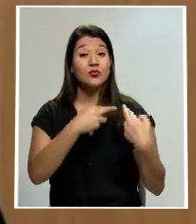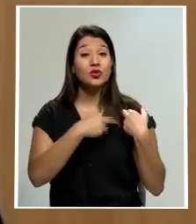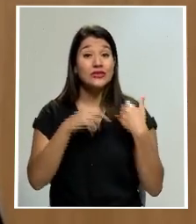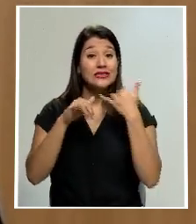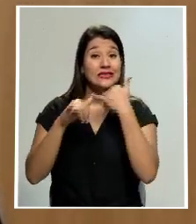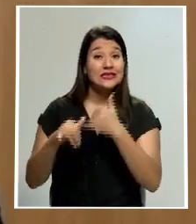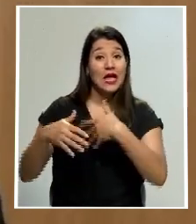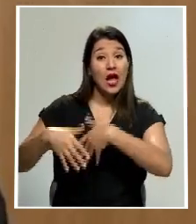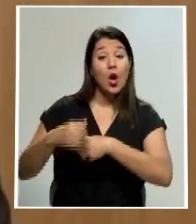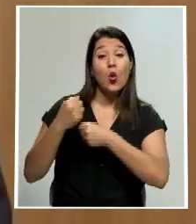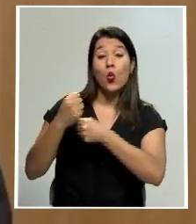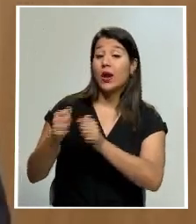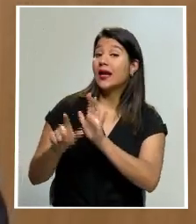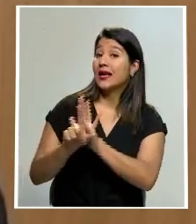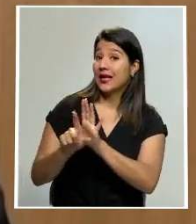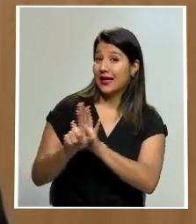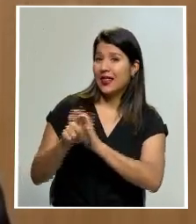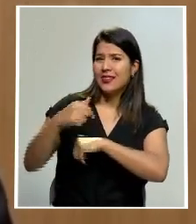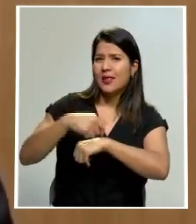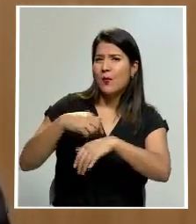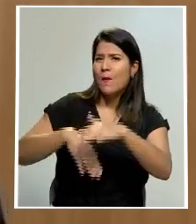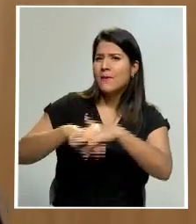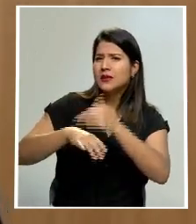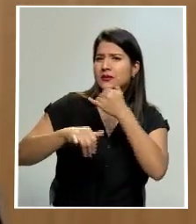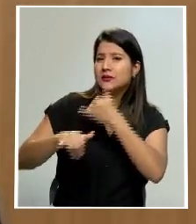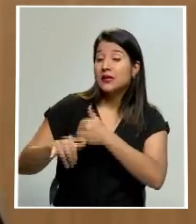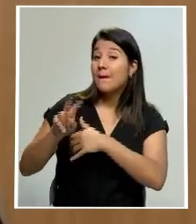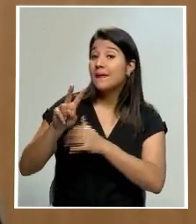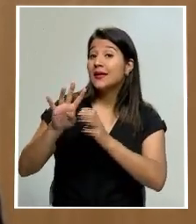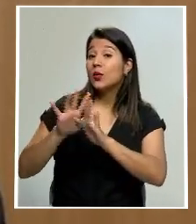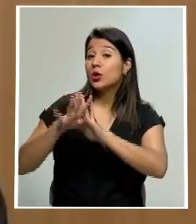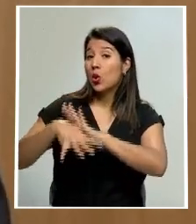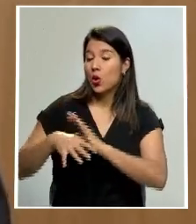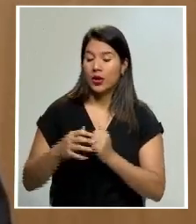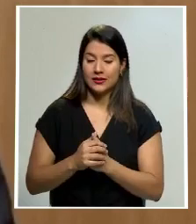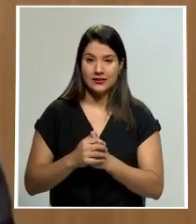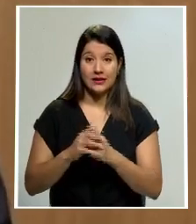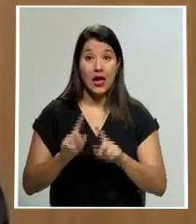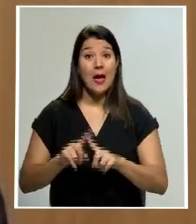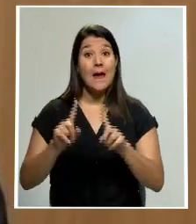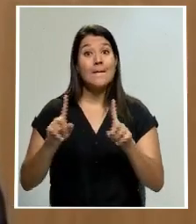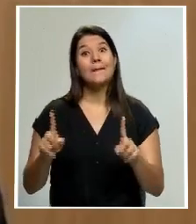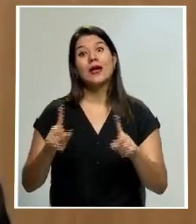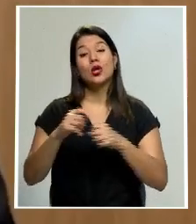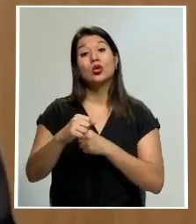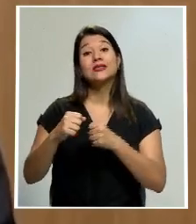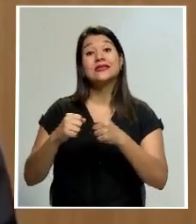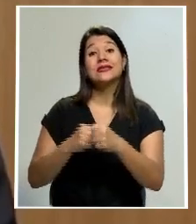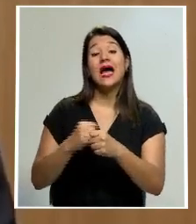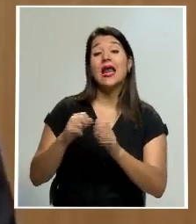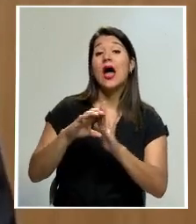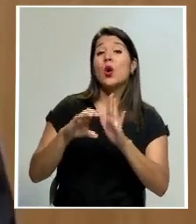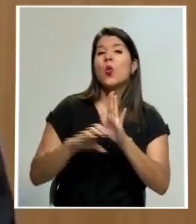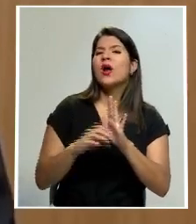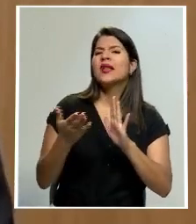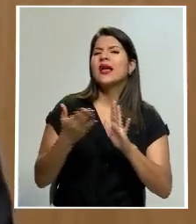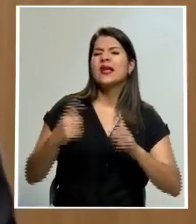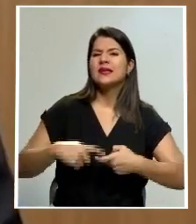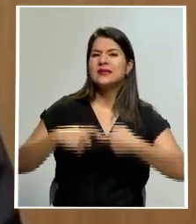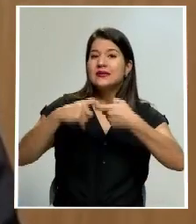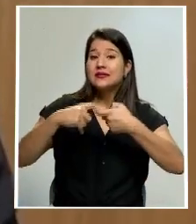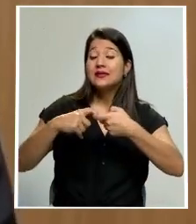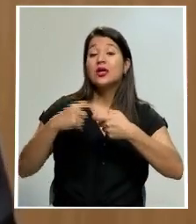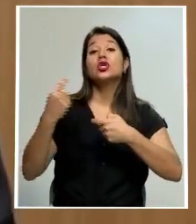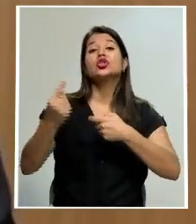ilegales en 24 horas. Lo que suspendió la sala solamente son las sentencias de los procesos judiciales